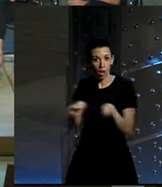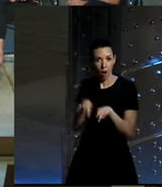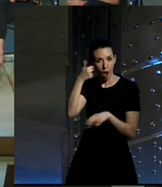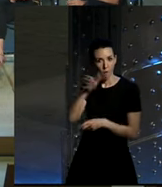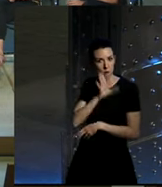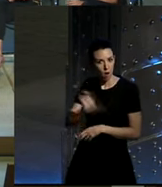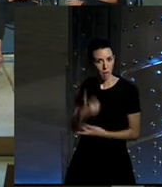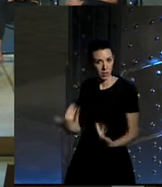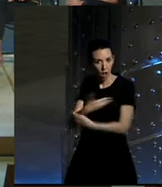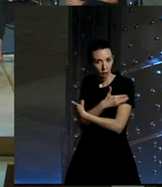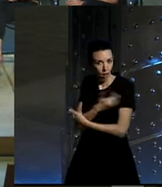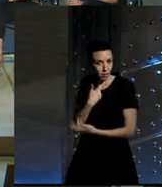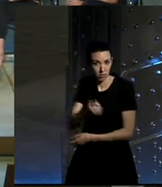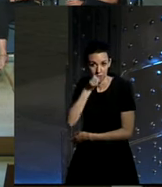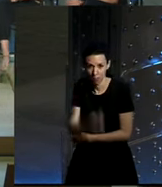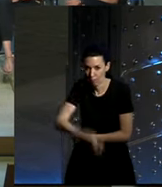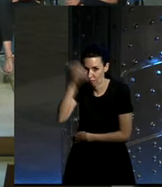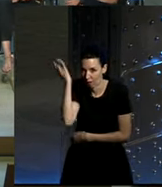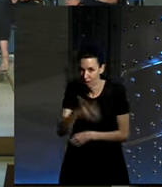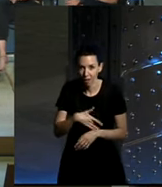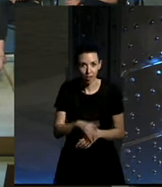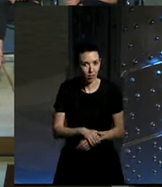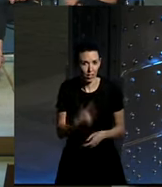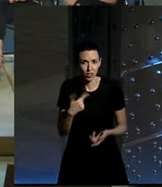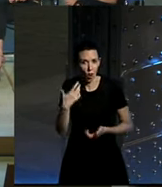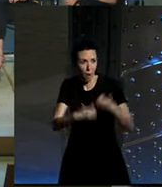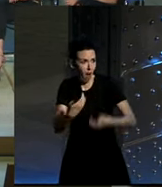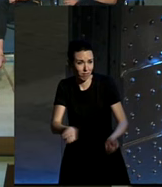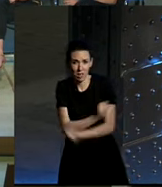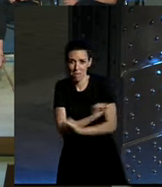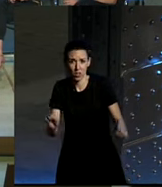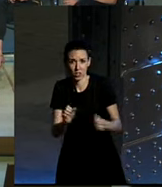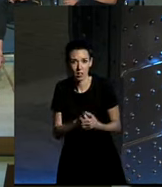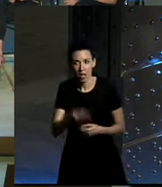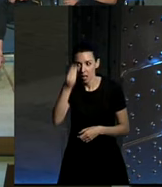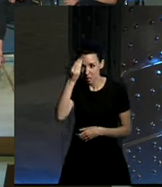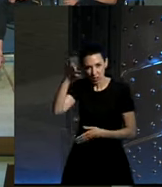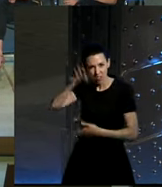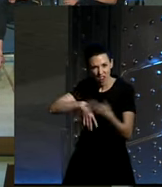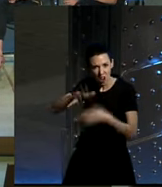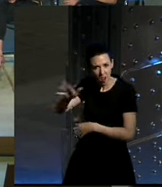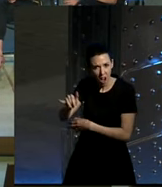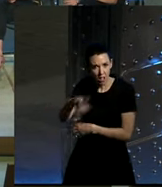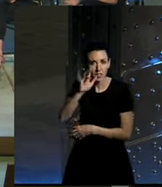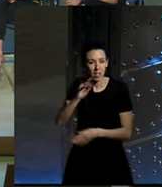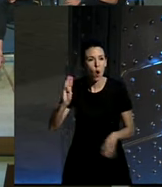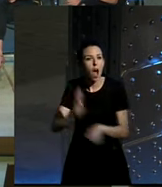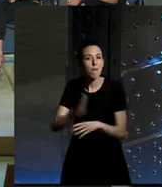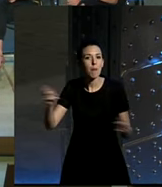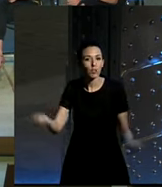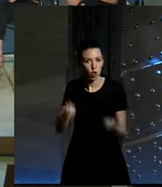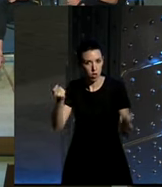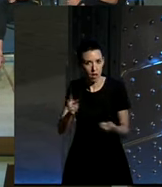mejor lo mejor es impatible creo que existe en Barcelona sí patrocinamos en Barcelona existe